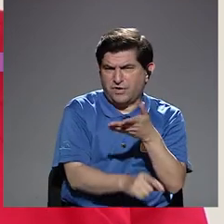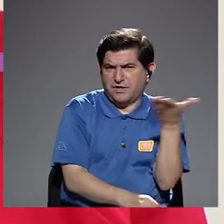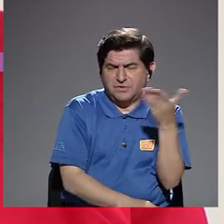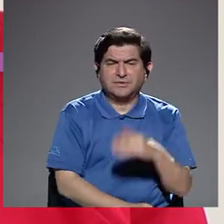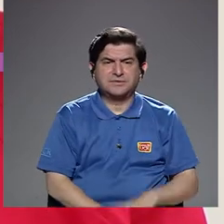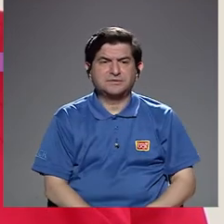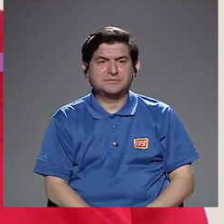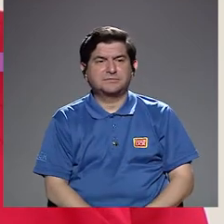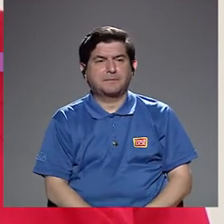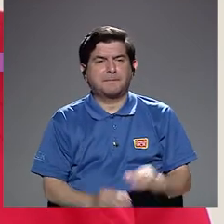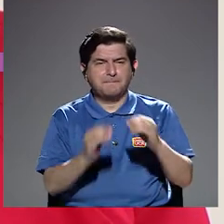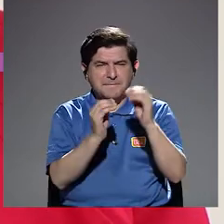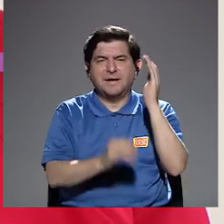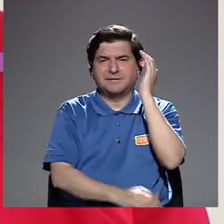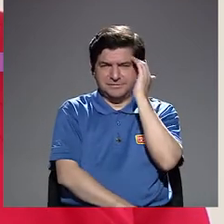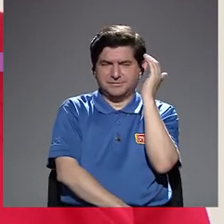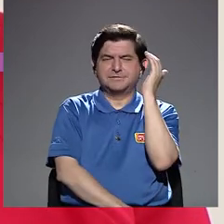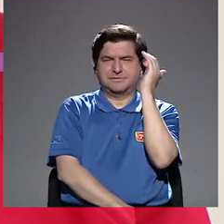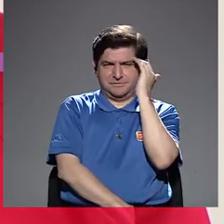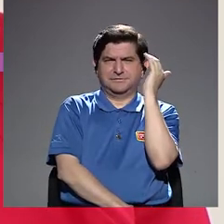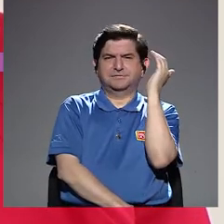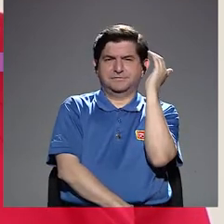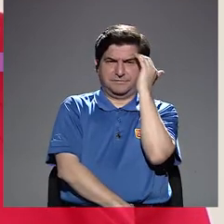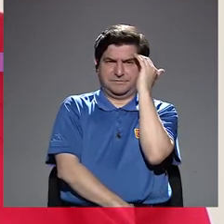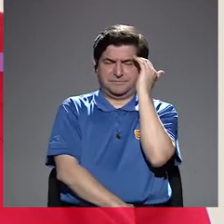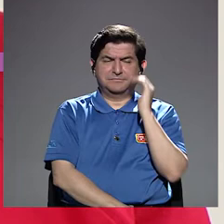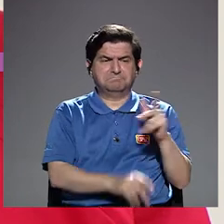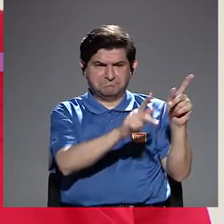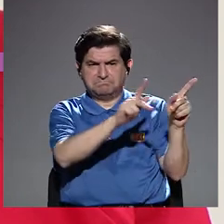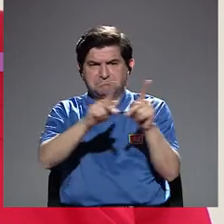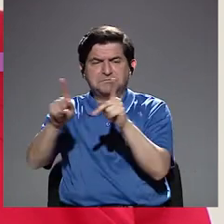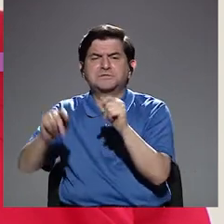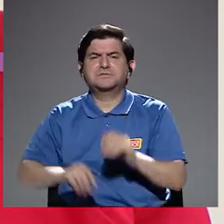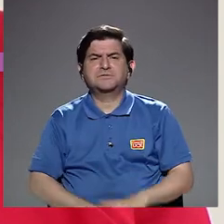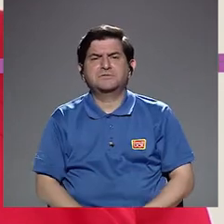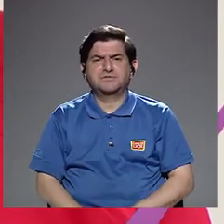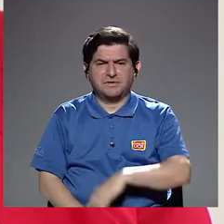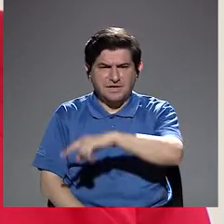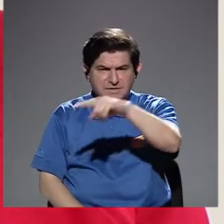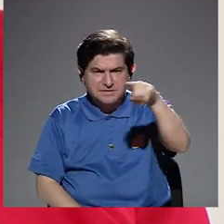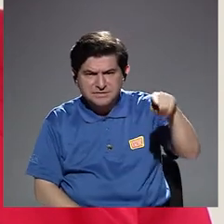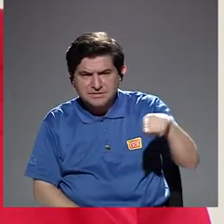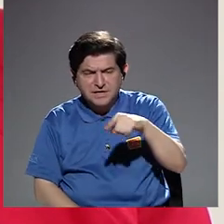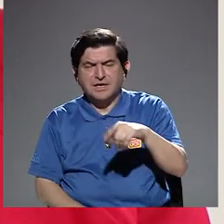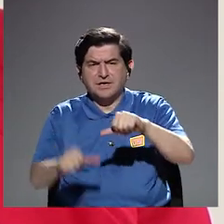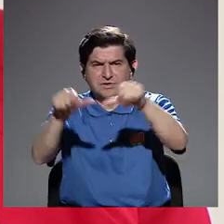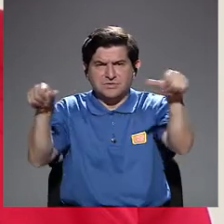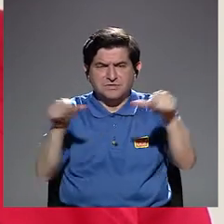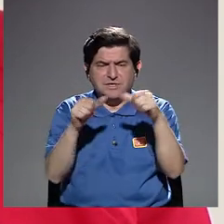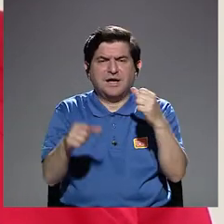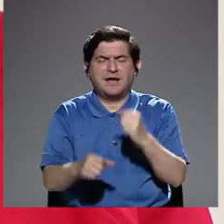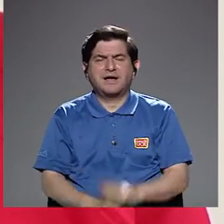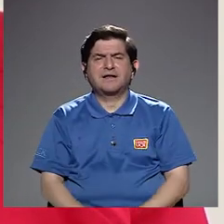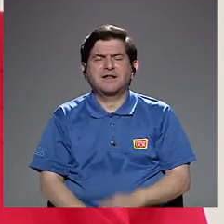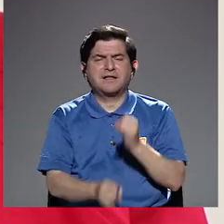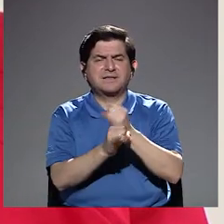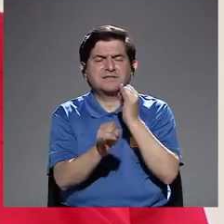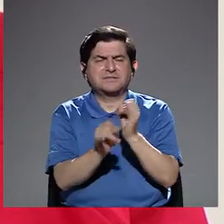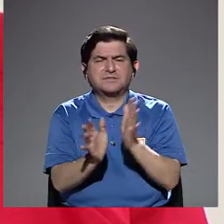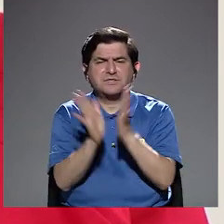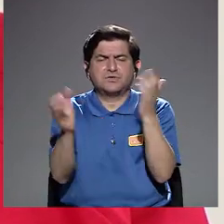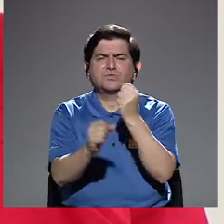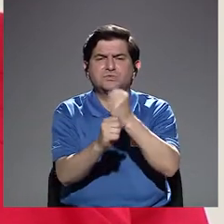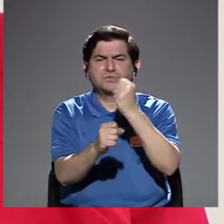bueno, ha habido una mayor concientización, ¿verdad?, de personal que trabaja en instituciones